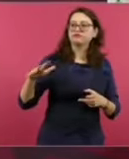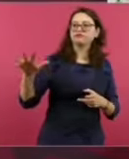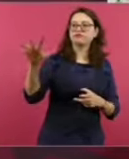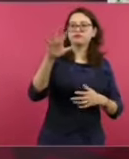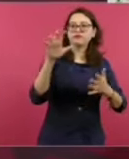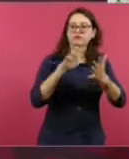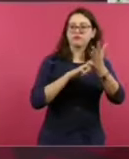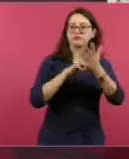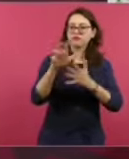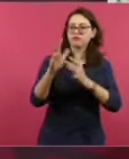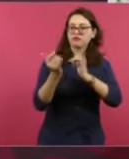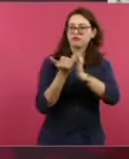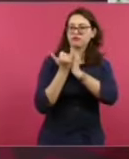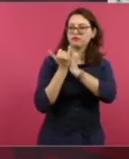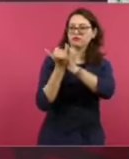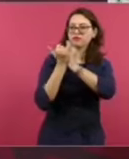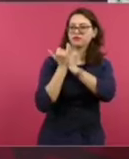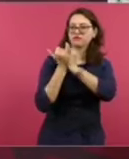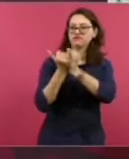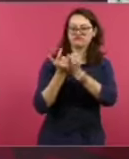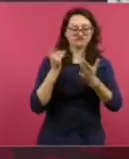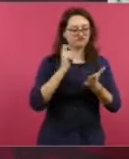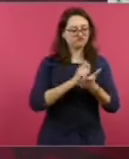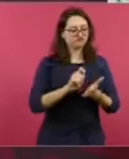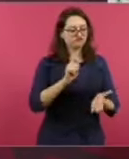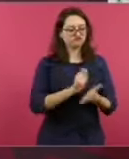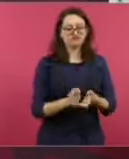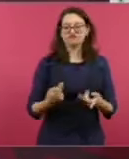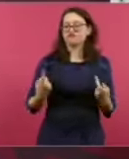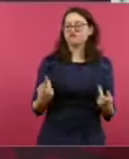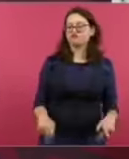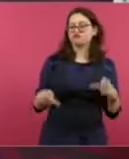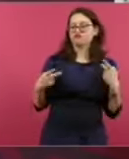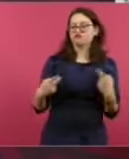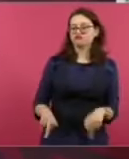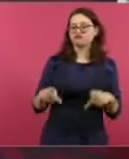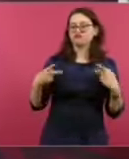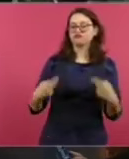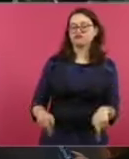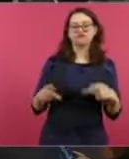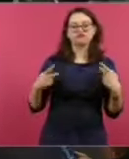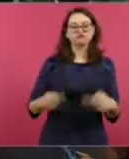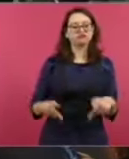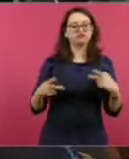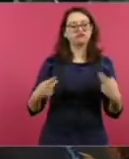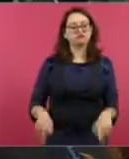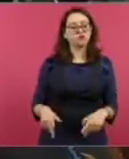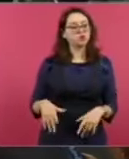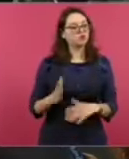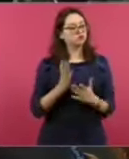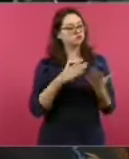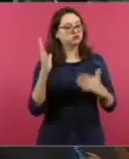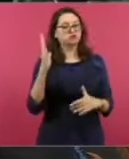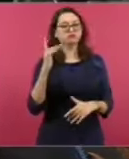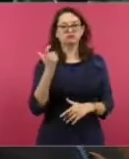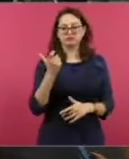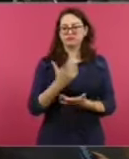porque por eso vende muchísimos libros, es exitoso,